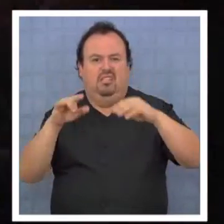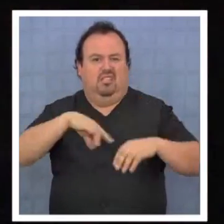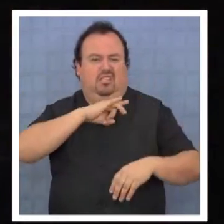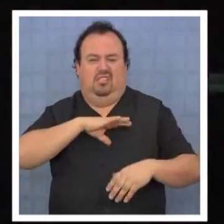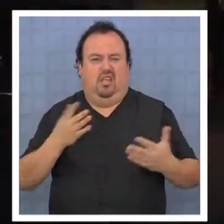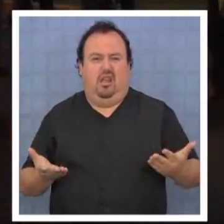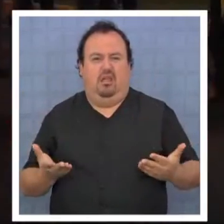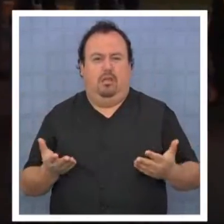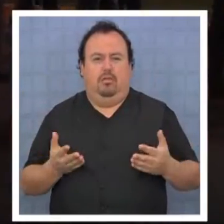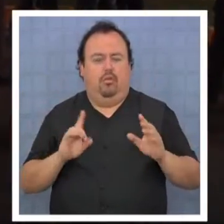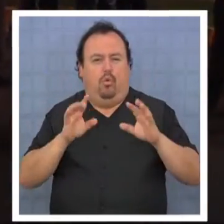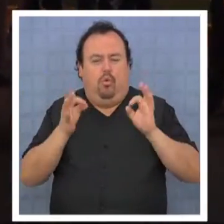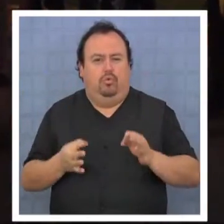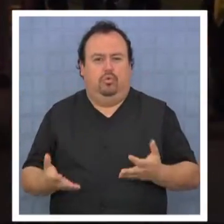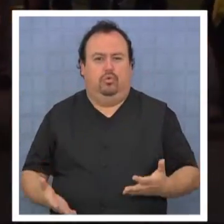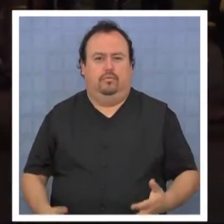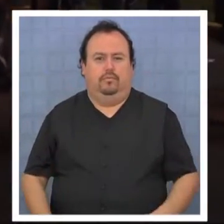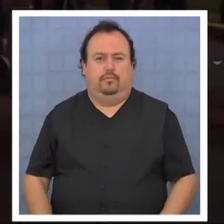viven en Chile.